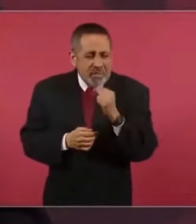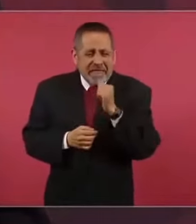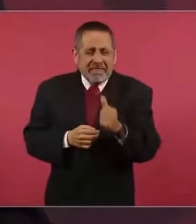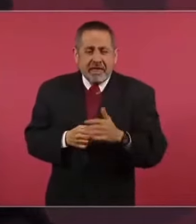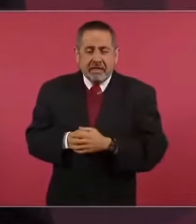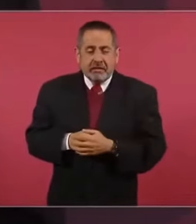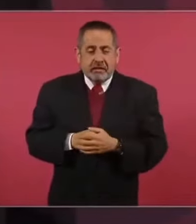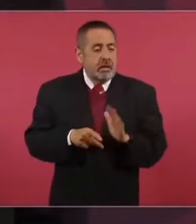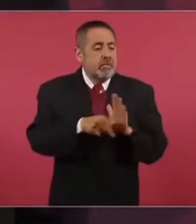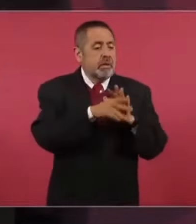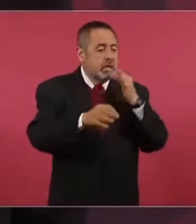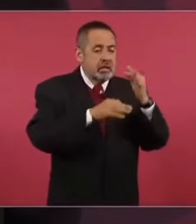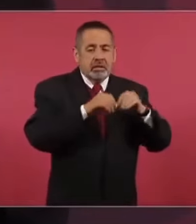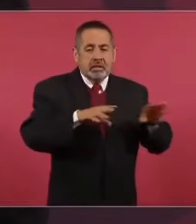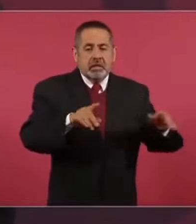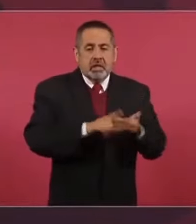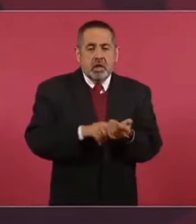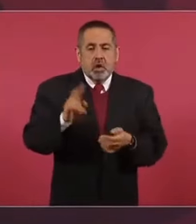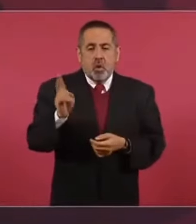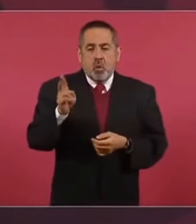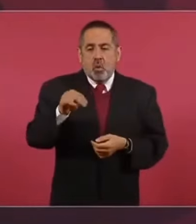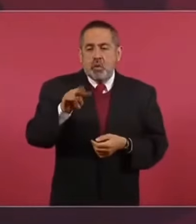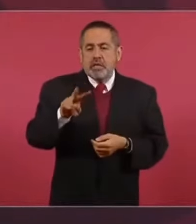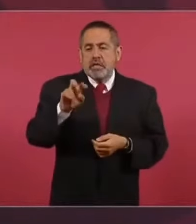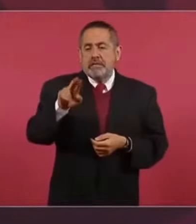Los articulistas del Universal.